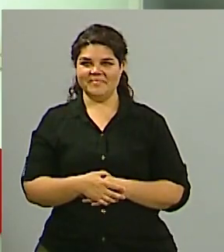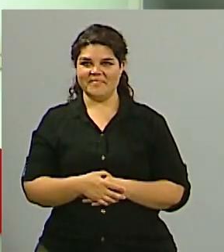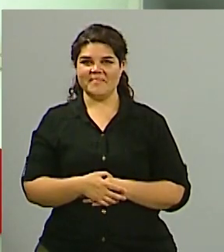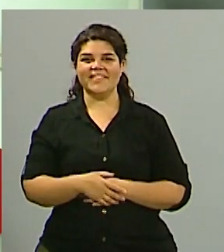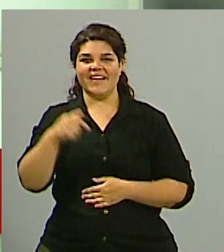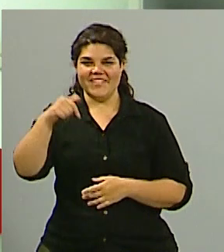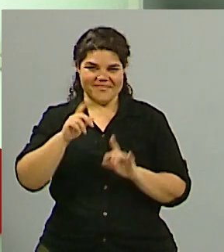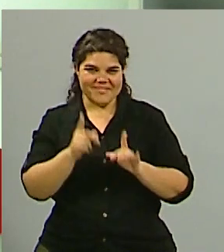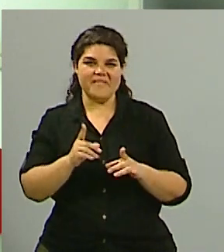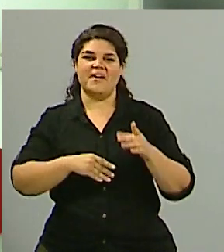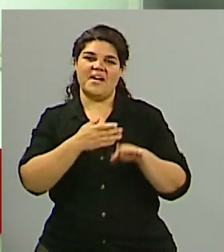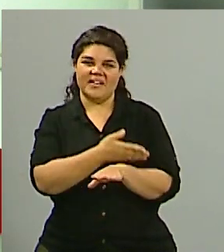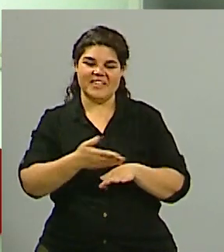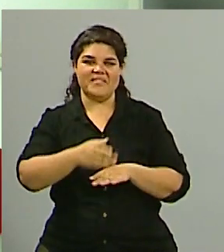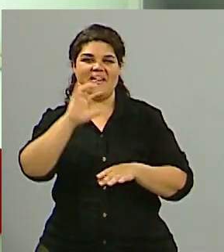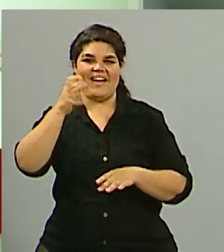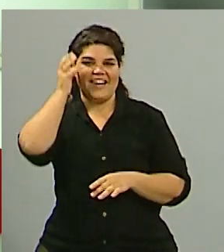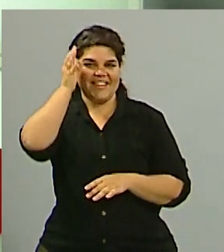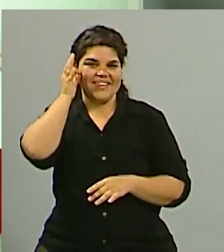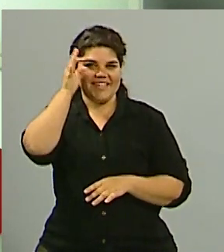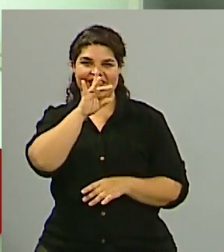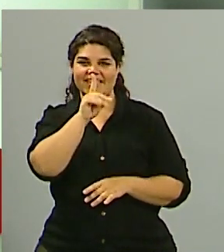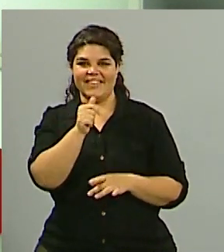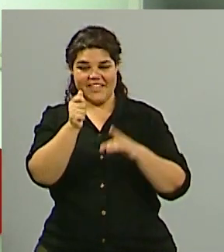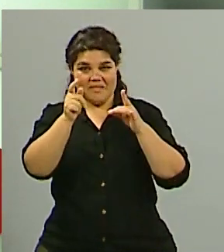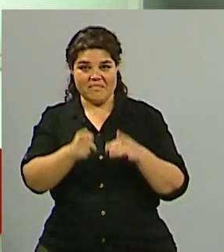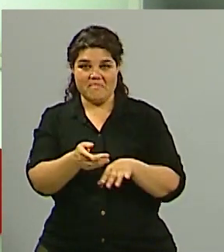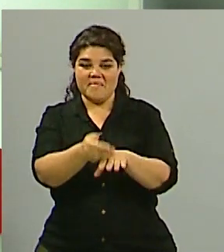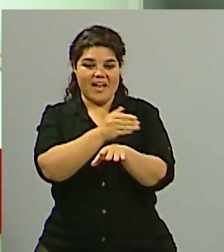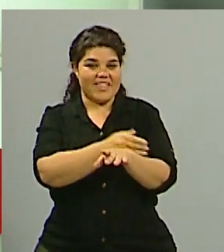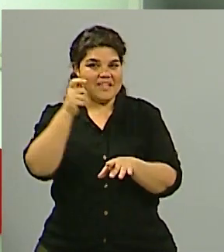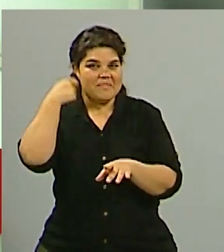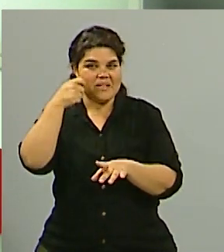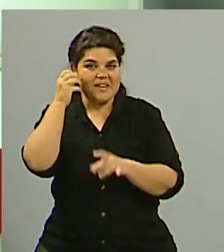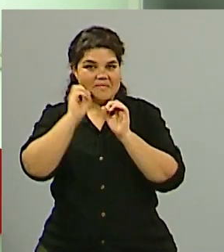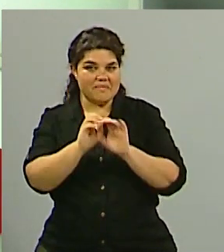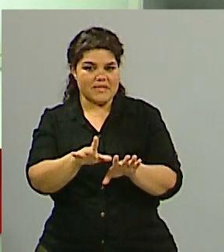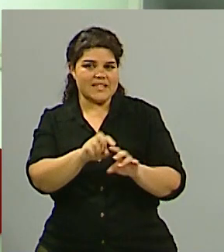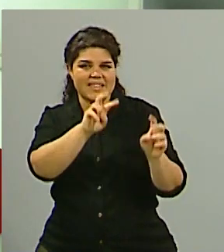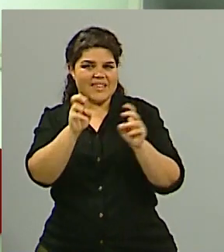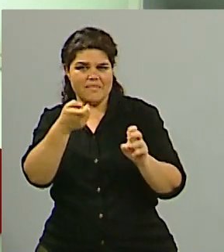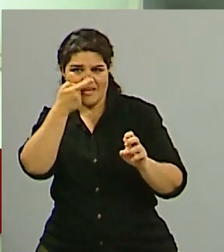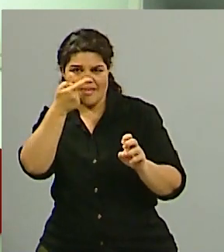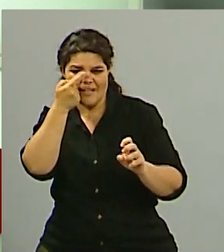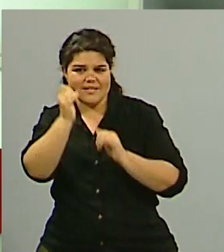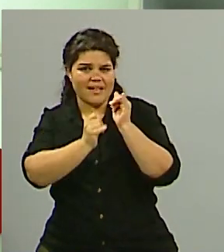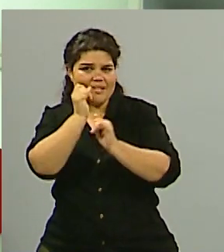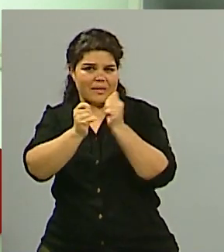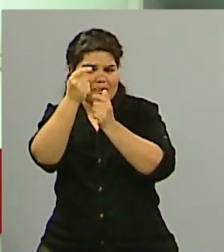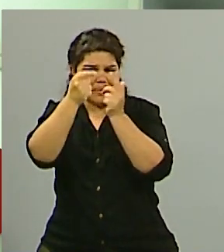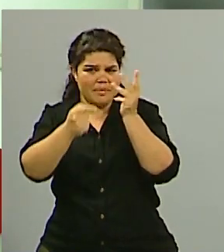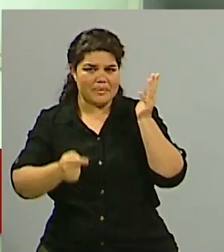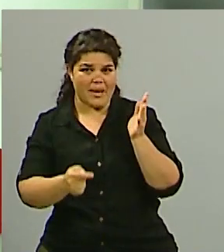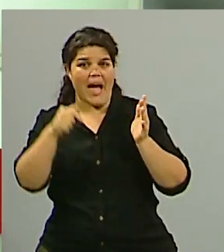Bueno, aquí estamos nuevamente en el 30 de la TDA, dijimos en el comienzo del programa que vamos a estar tratando temas muy interesantes, en este caso para